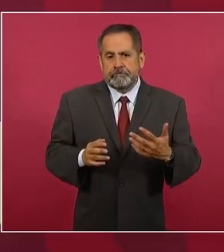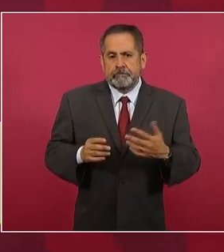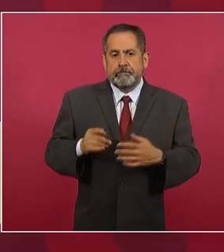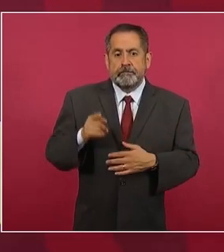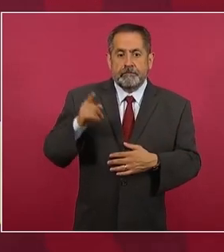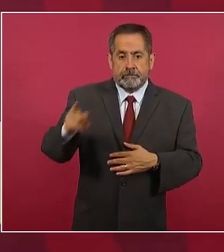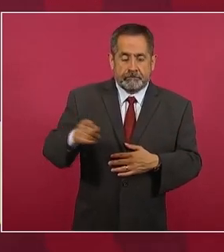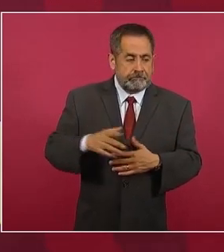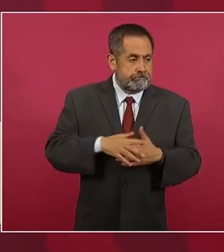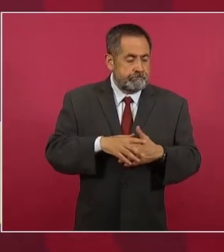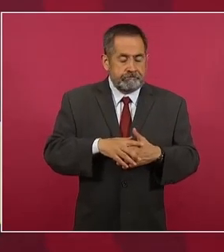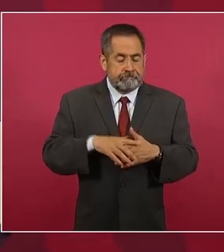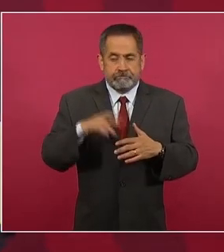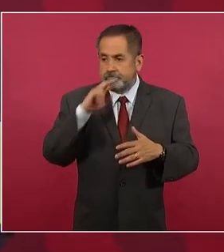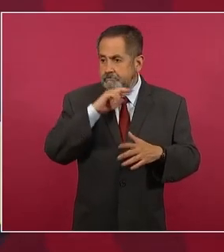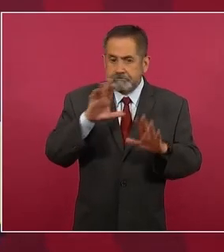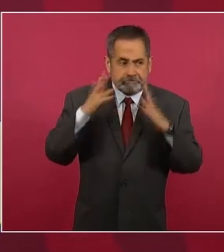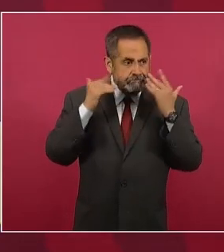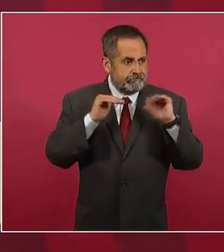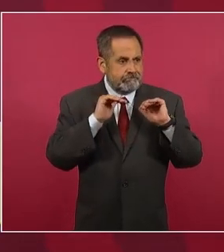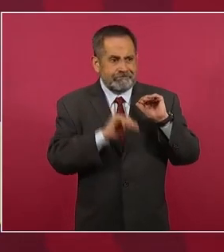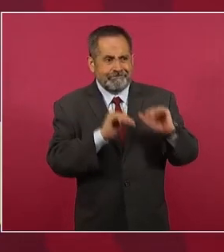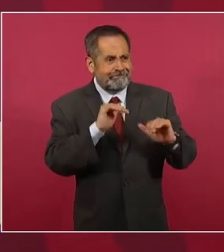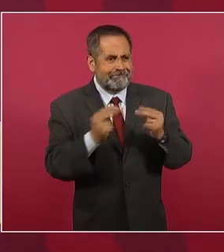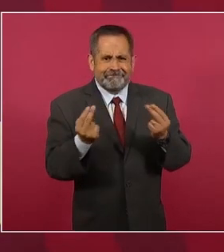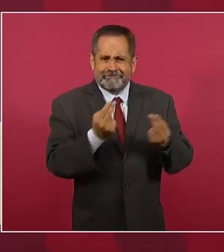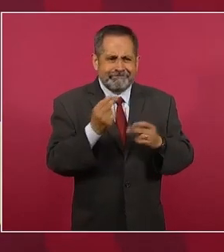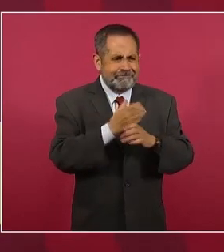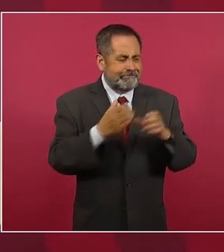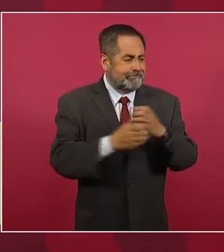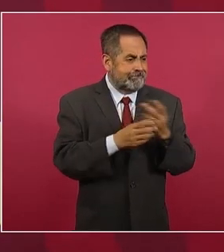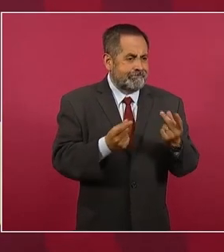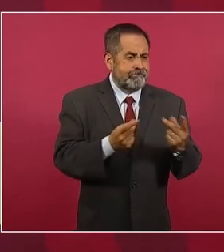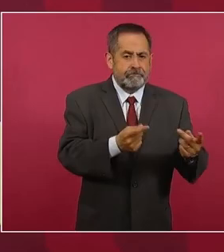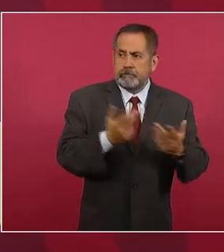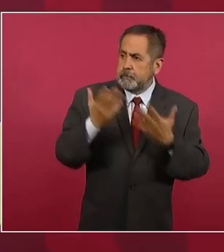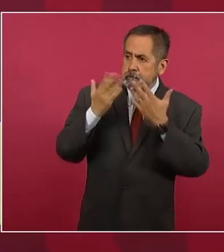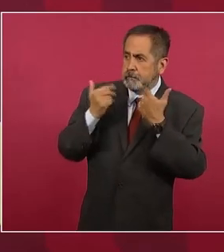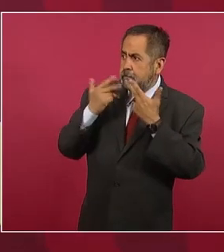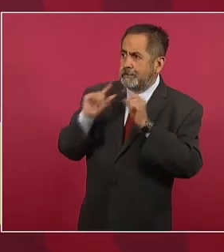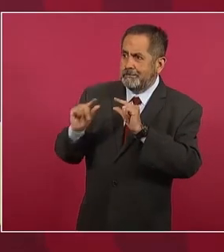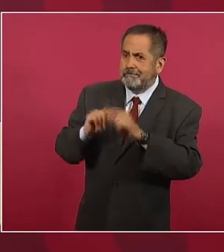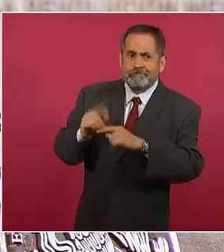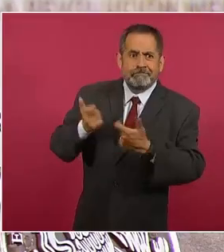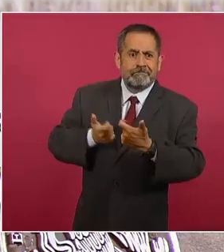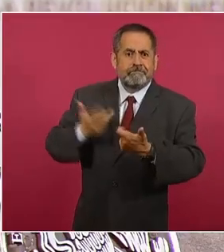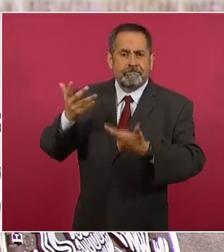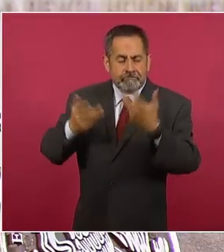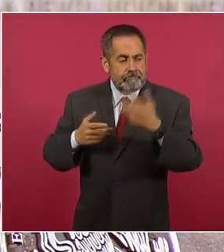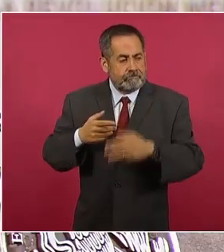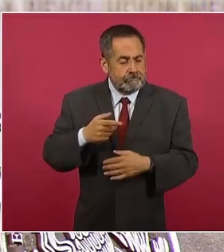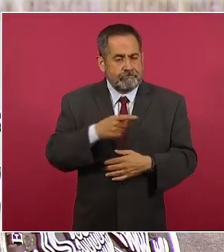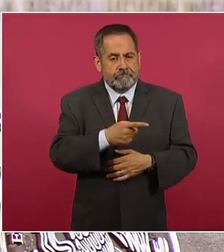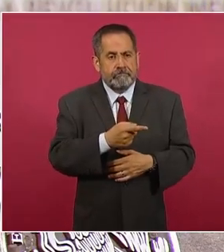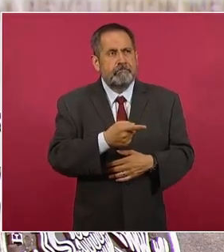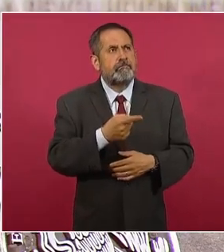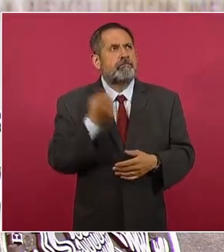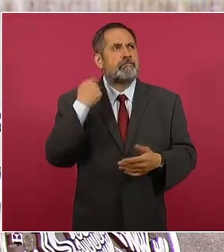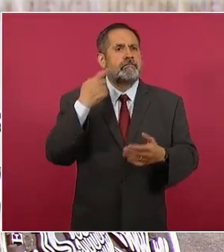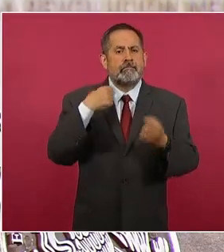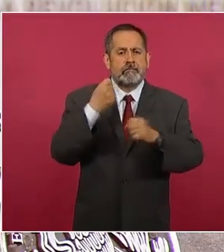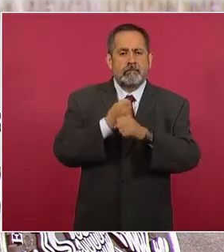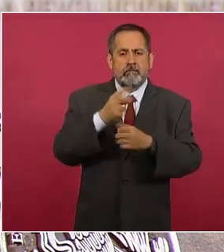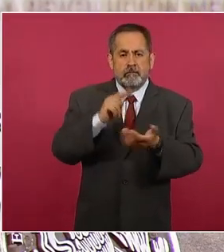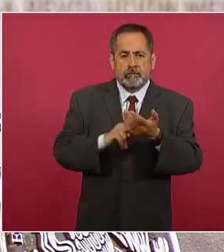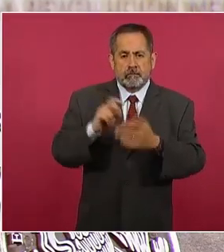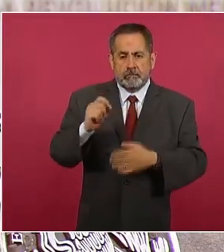demasiado repentina. Se agravó esta inflación que ya había iniciado en 2021, se